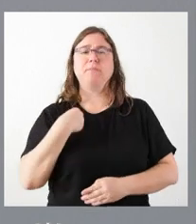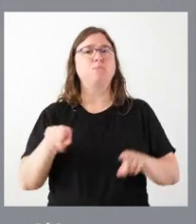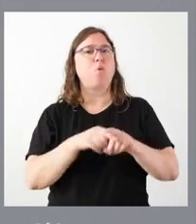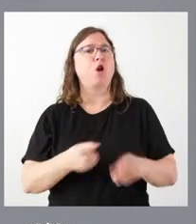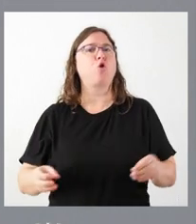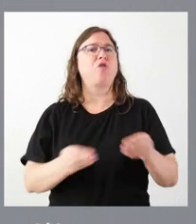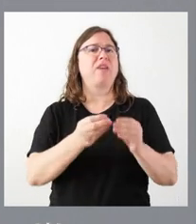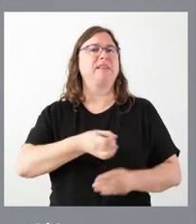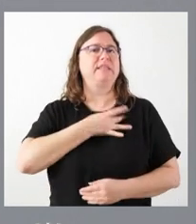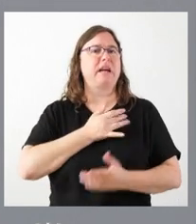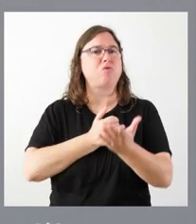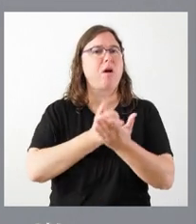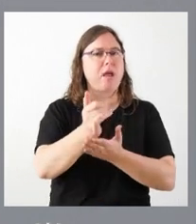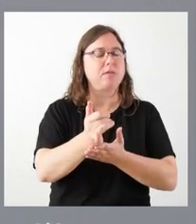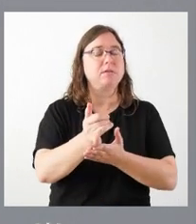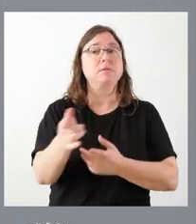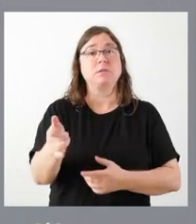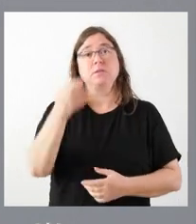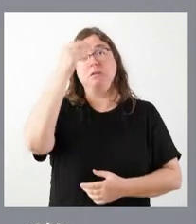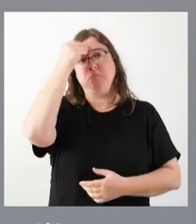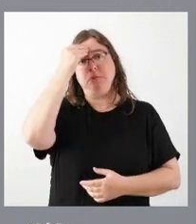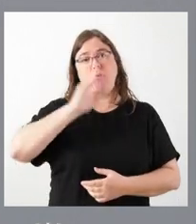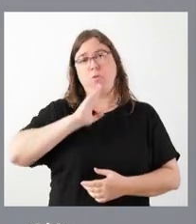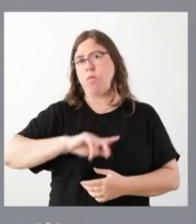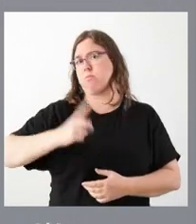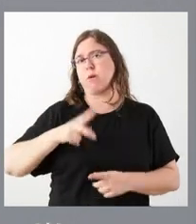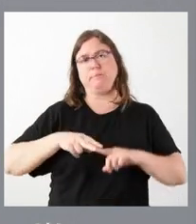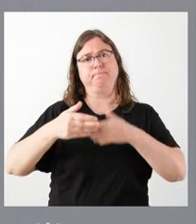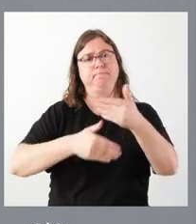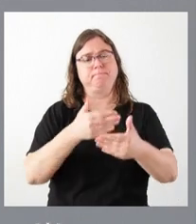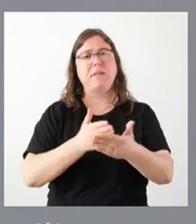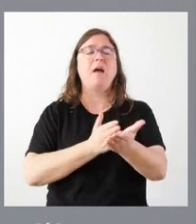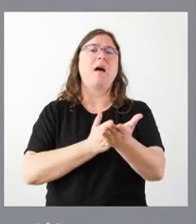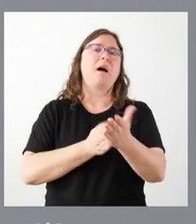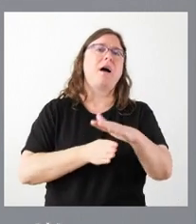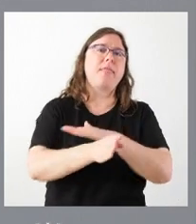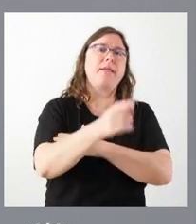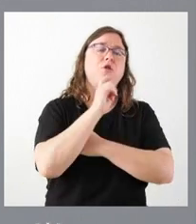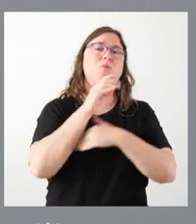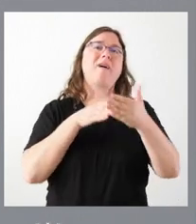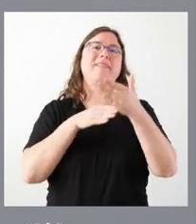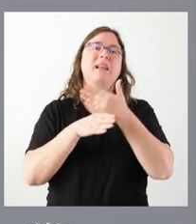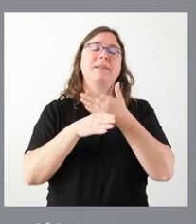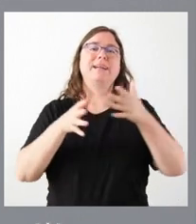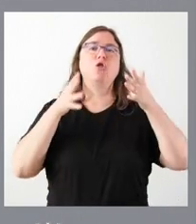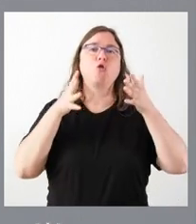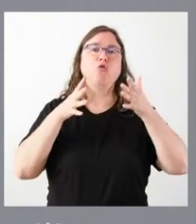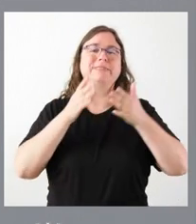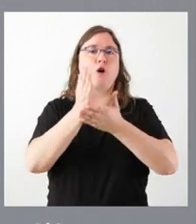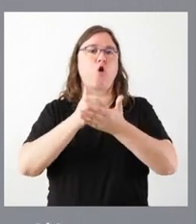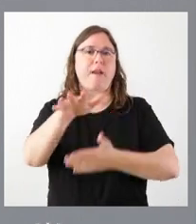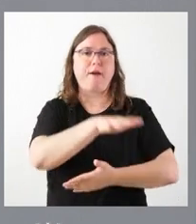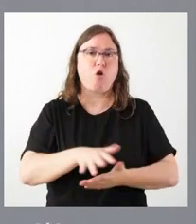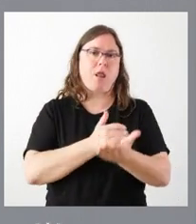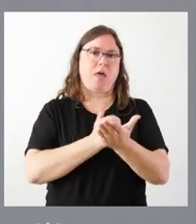Como usted bien dice, nos parece que este es el instrumento más adecuado, el avanzar a través del Consejo Regional Agrario. Nosotros somos partidarios